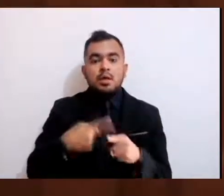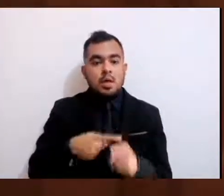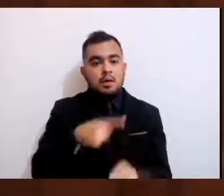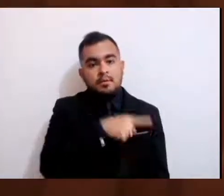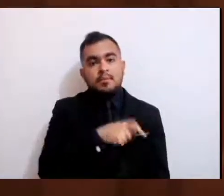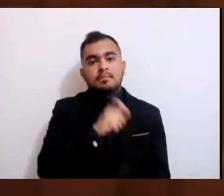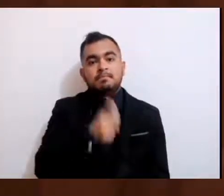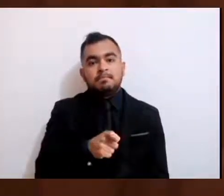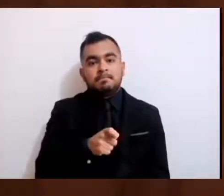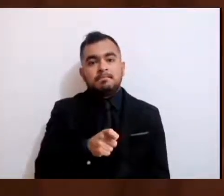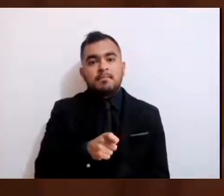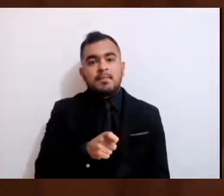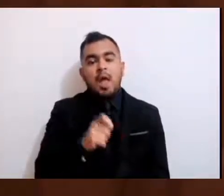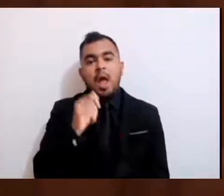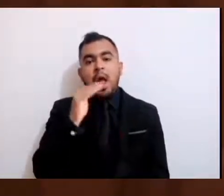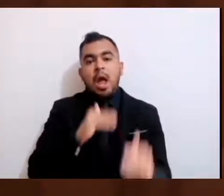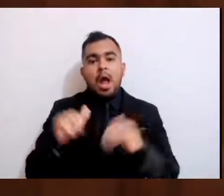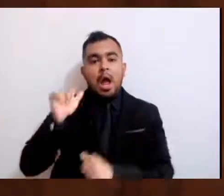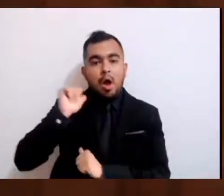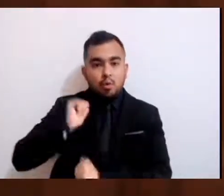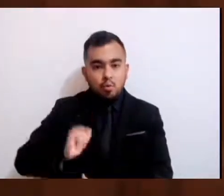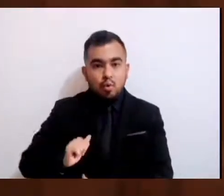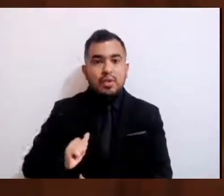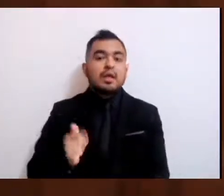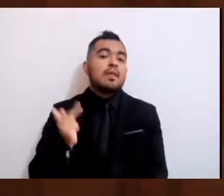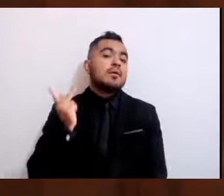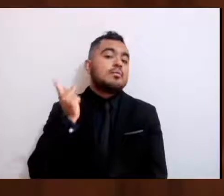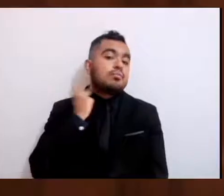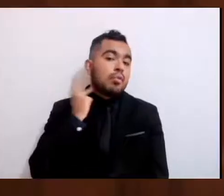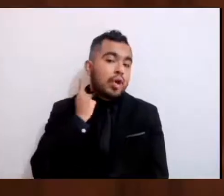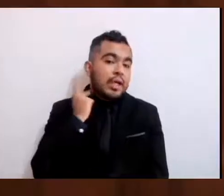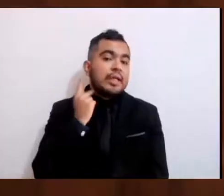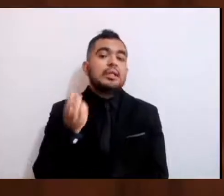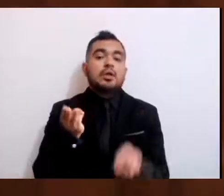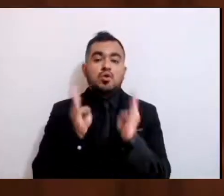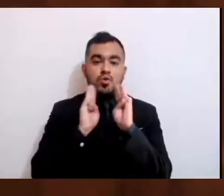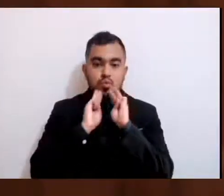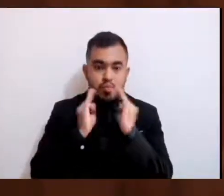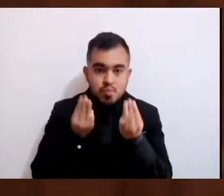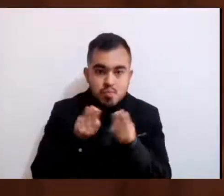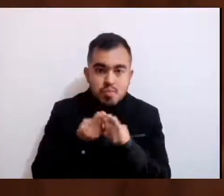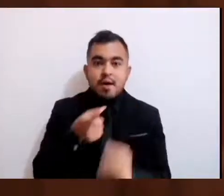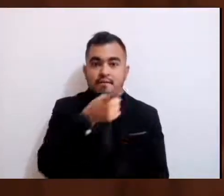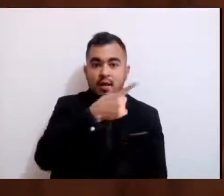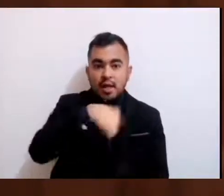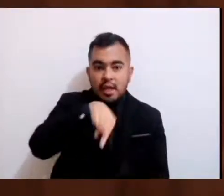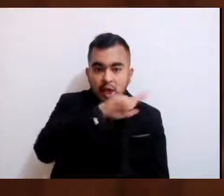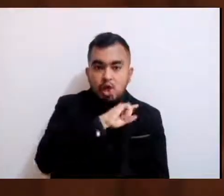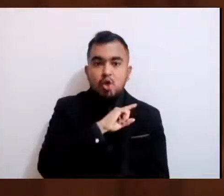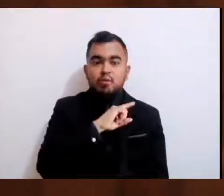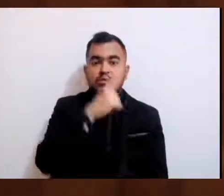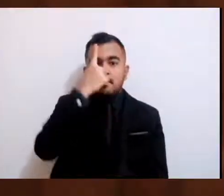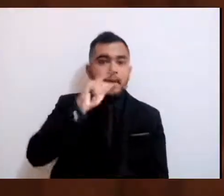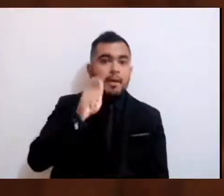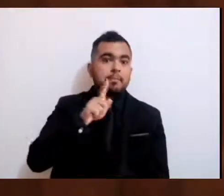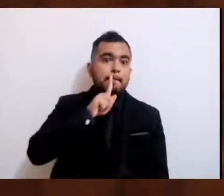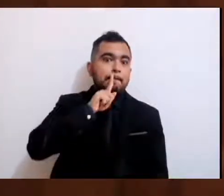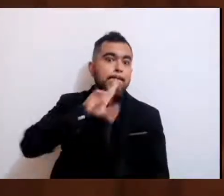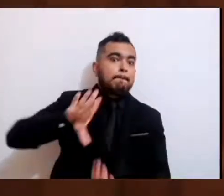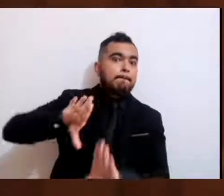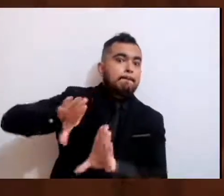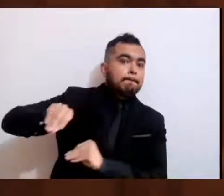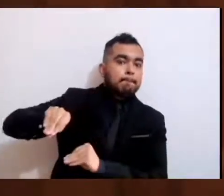políticos y por el crimen organizado, todo para callar, para que callen sus